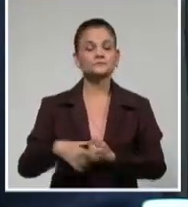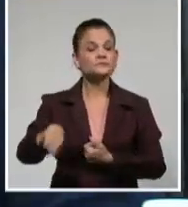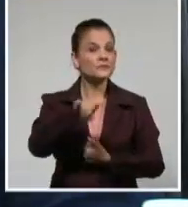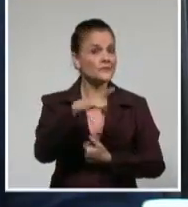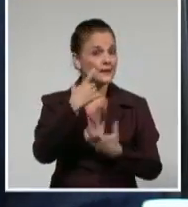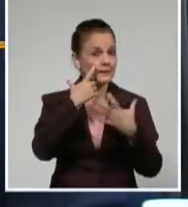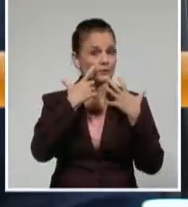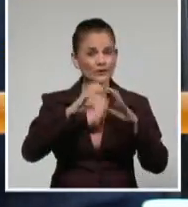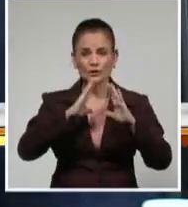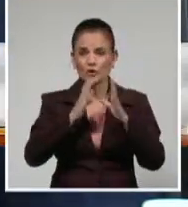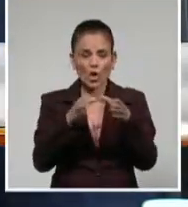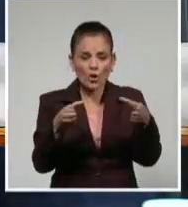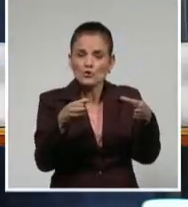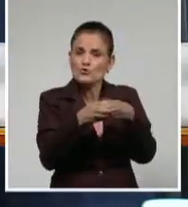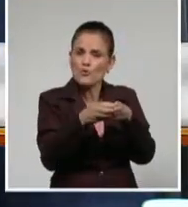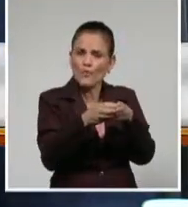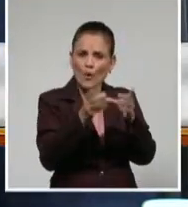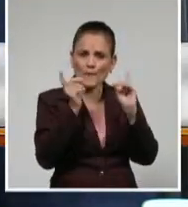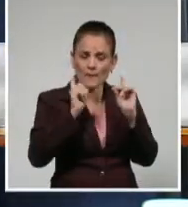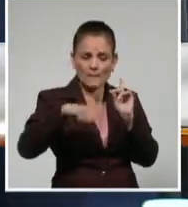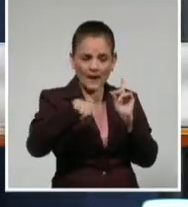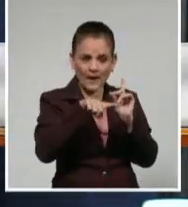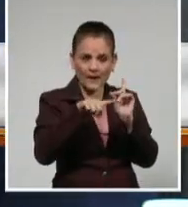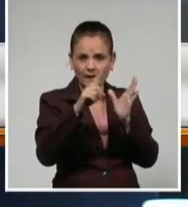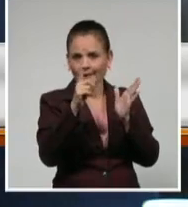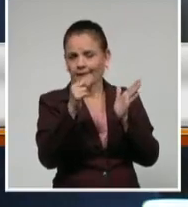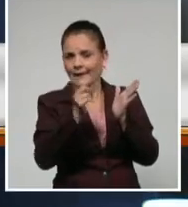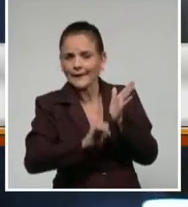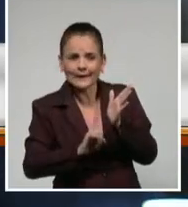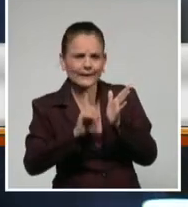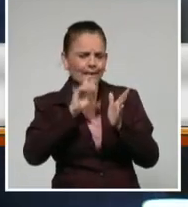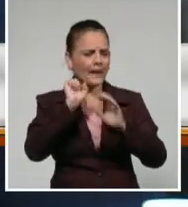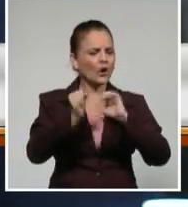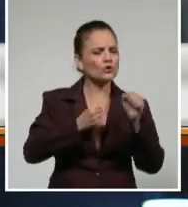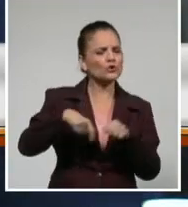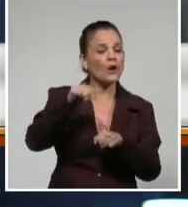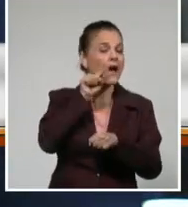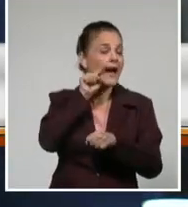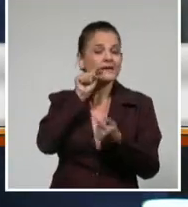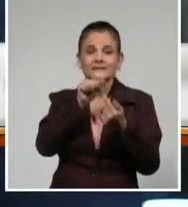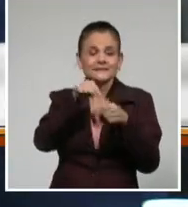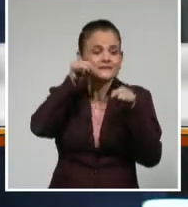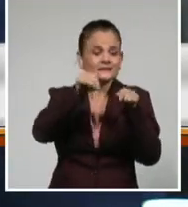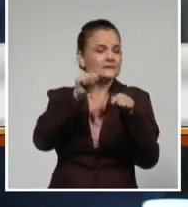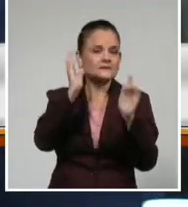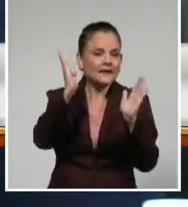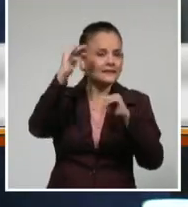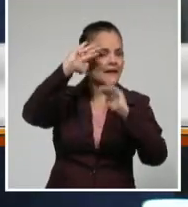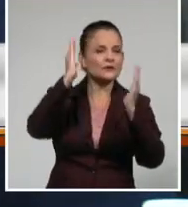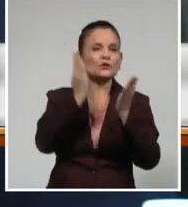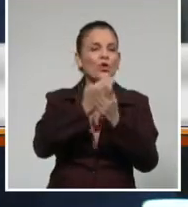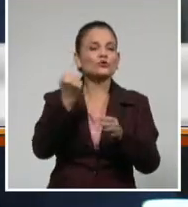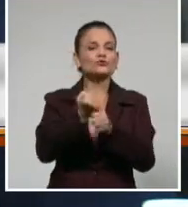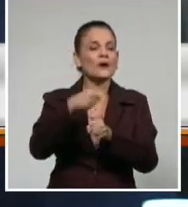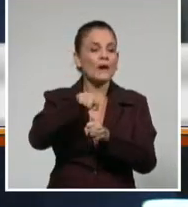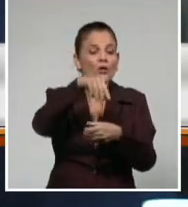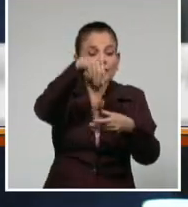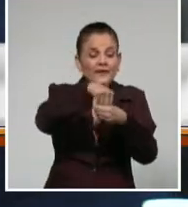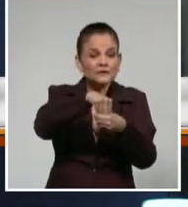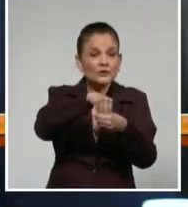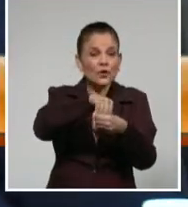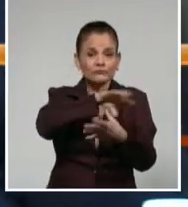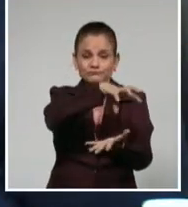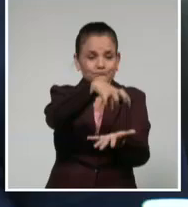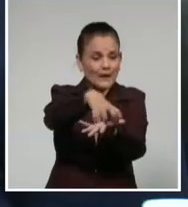consejos energéticos se centren las acciones en lograr que dentro del sector estatal las entidades